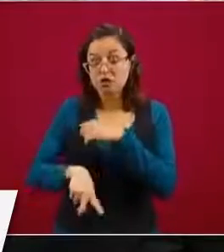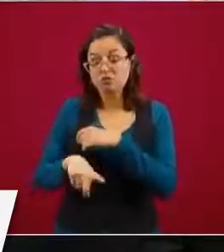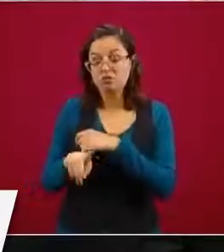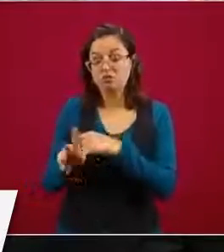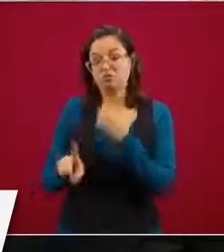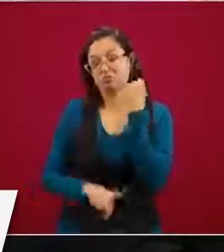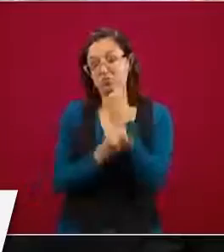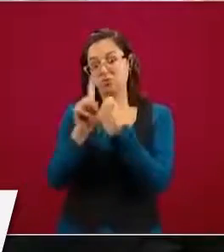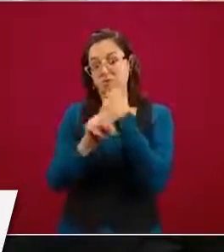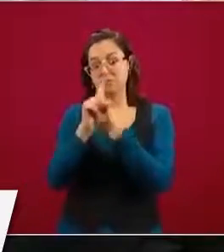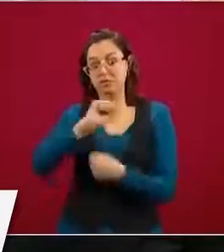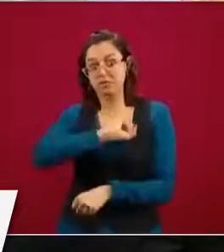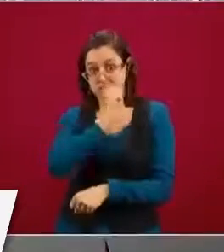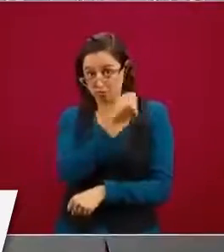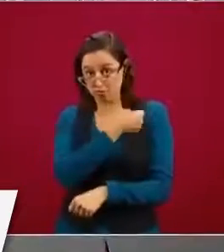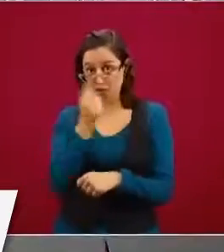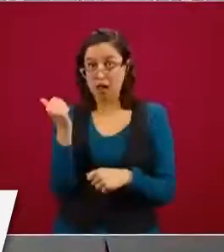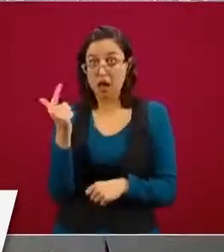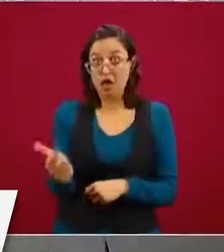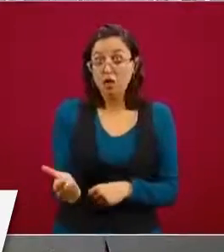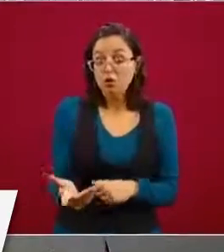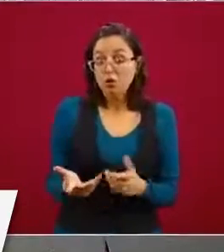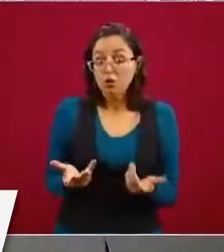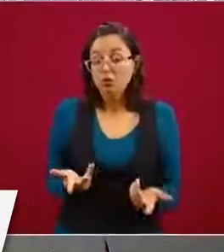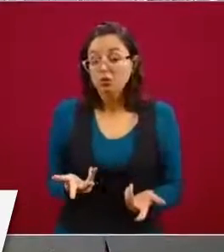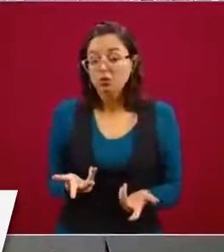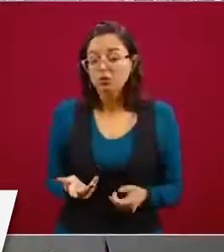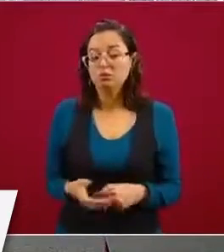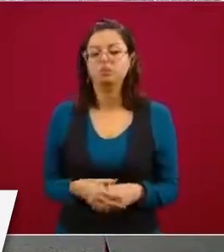vaya a generar un problema de salud. Sí, se está cuidando.